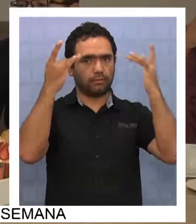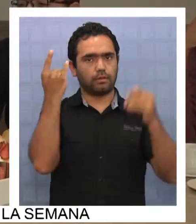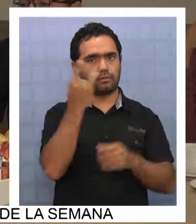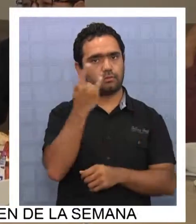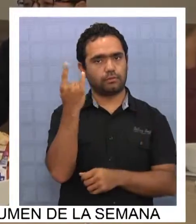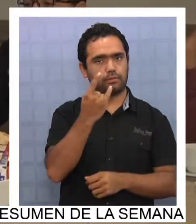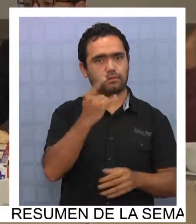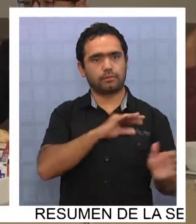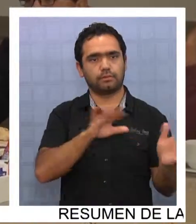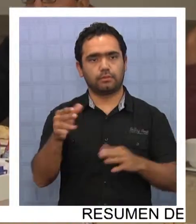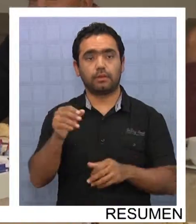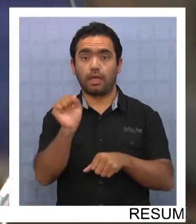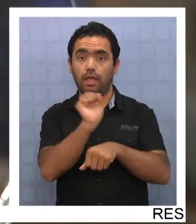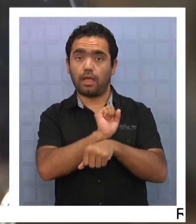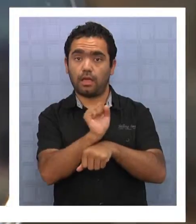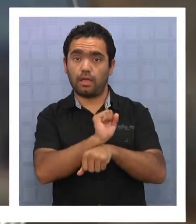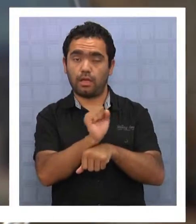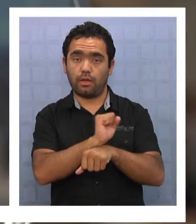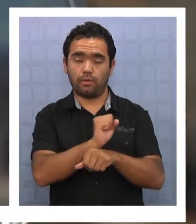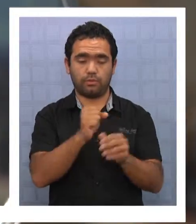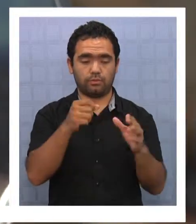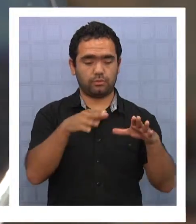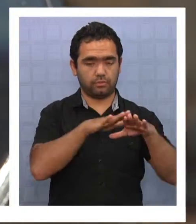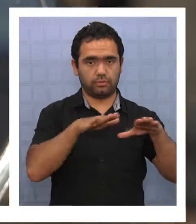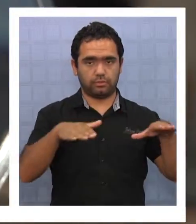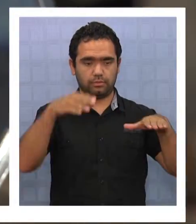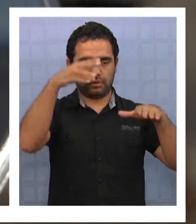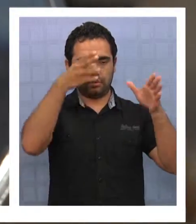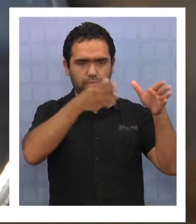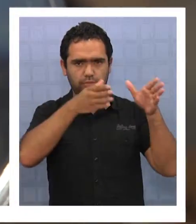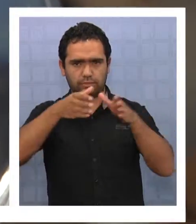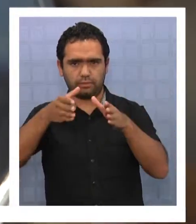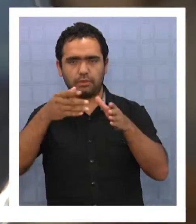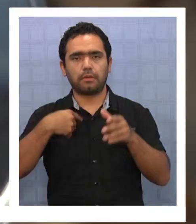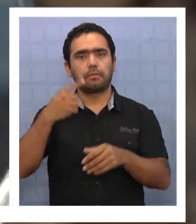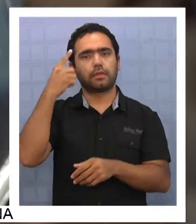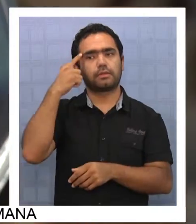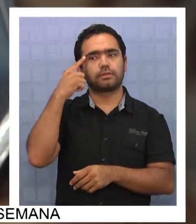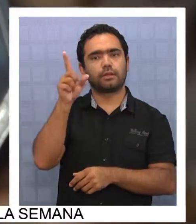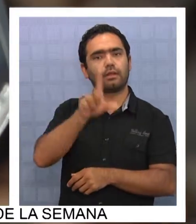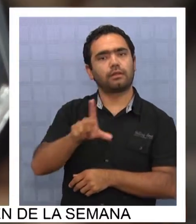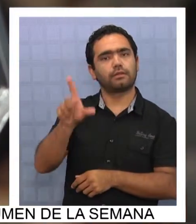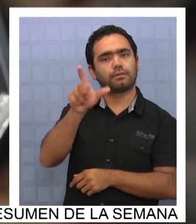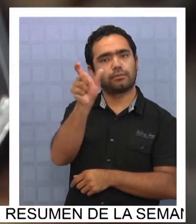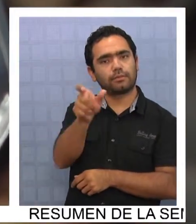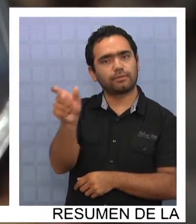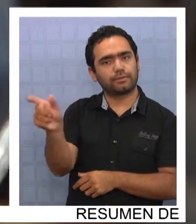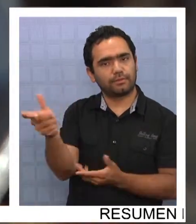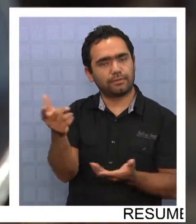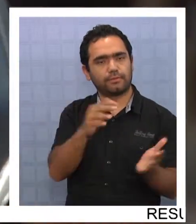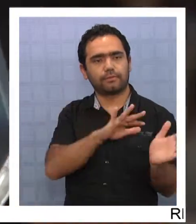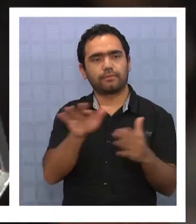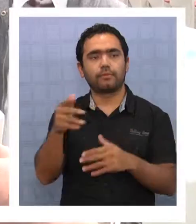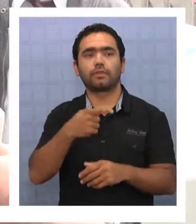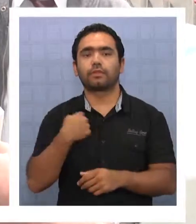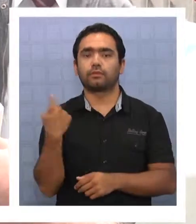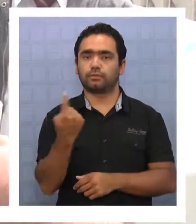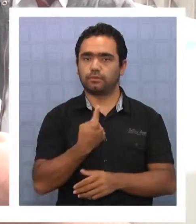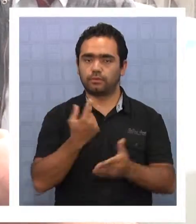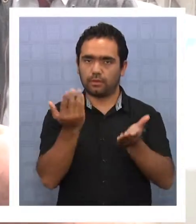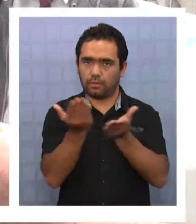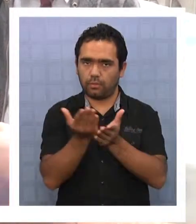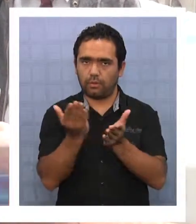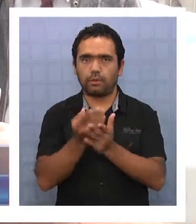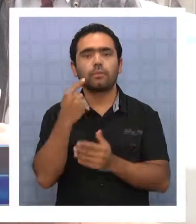El automóvil está diseñado para cargas y fue completamente pensado por alumnos del liceo. Para nosotros como colegio es súper